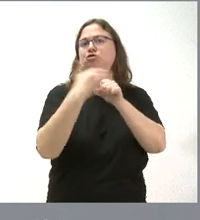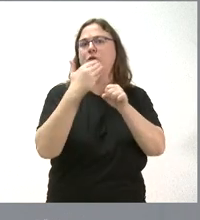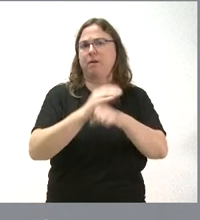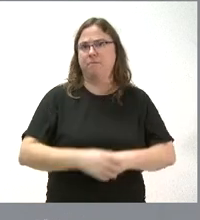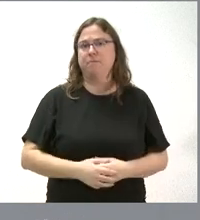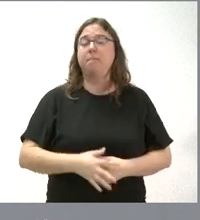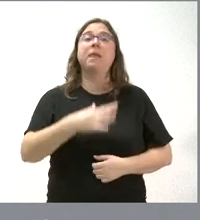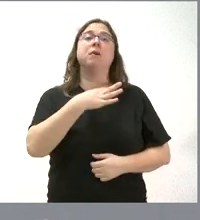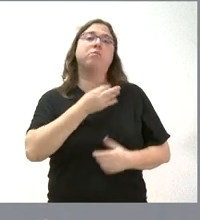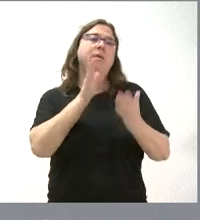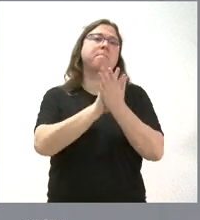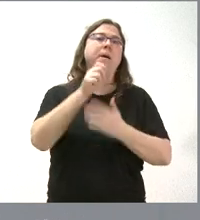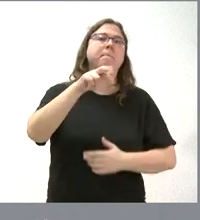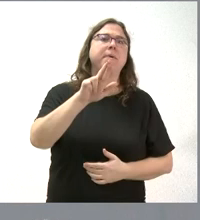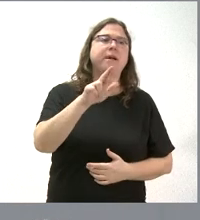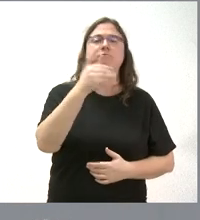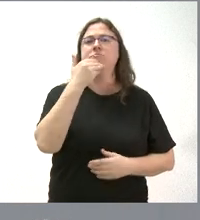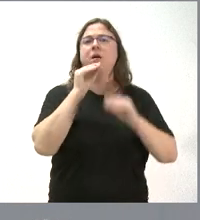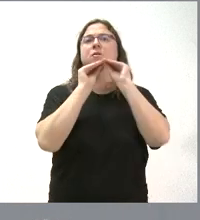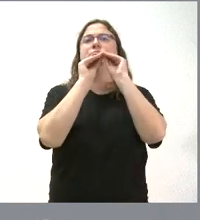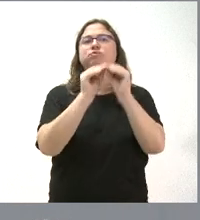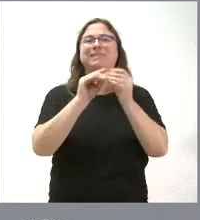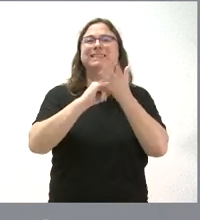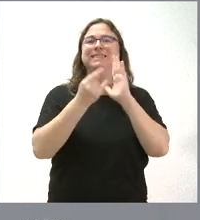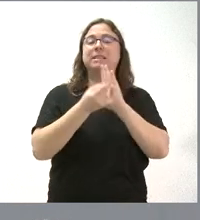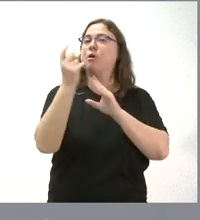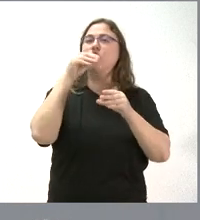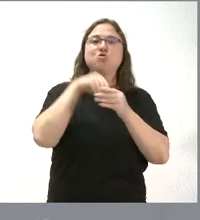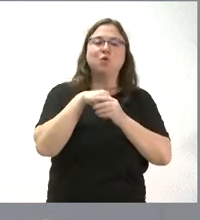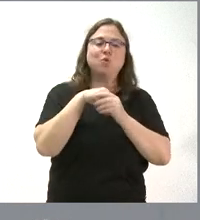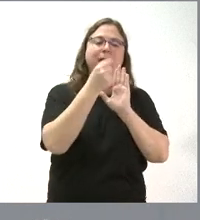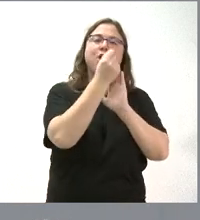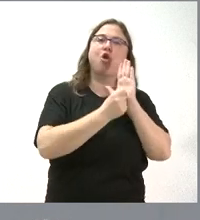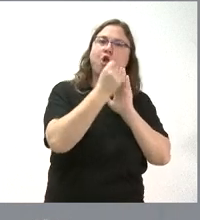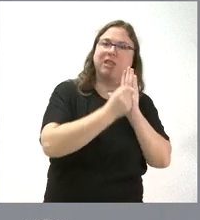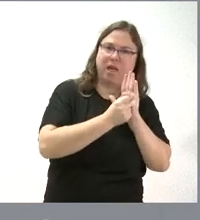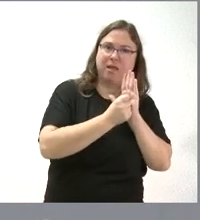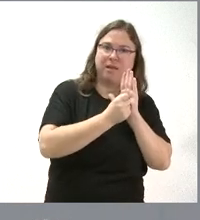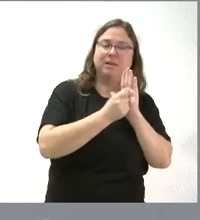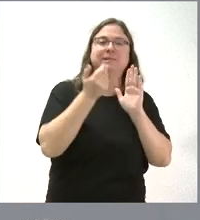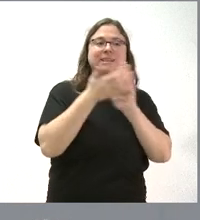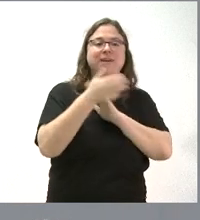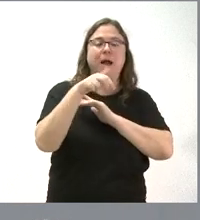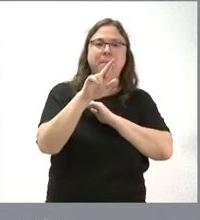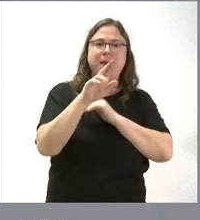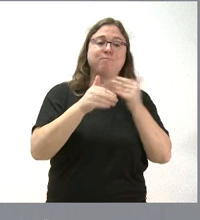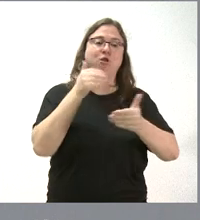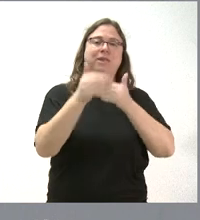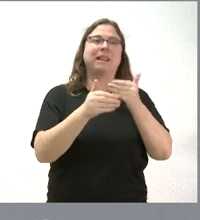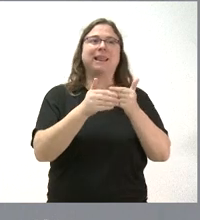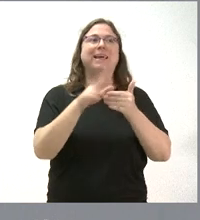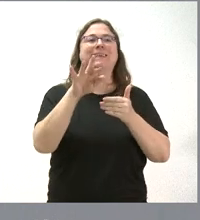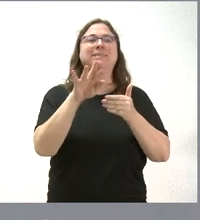Que se puede abordar el MIR estableciendo un mecanismo que no incluye una nota de corte. Y, por tanto, el MIR sea un procedimiento no de